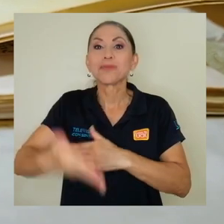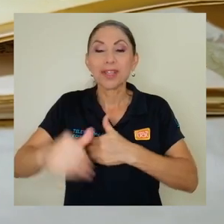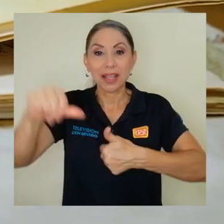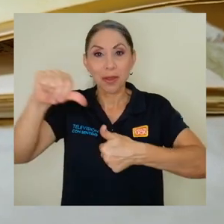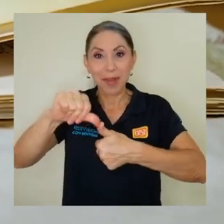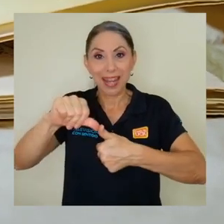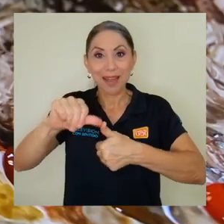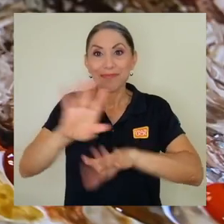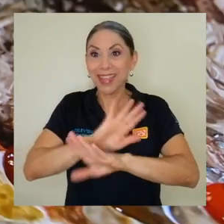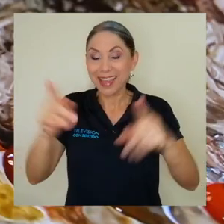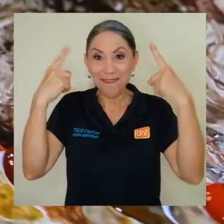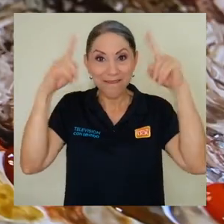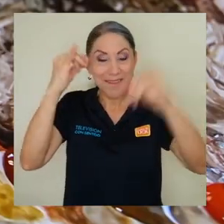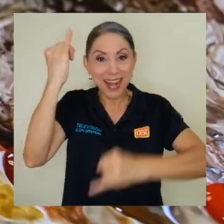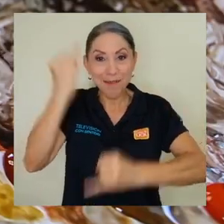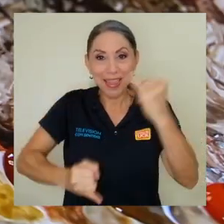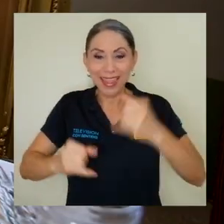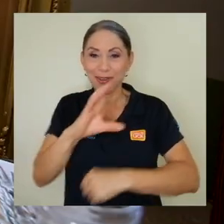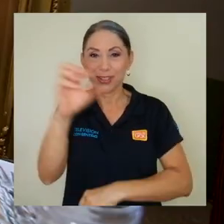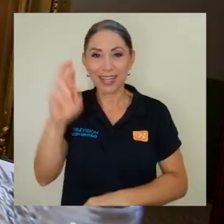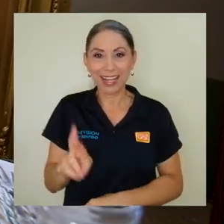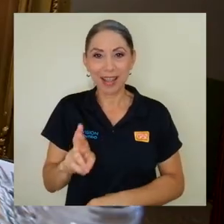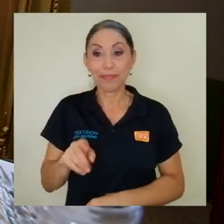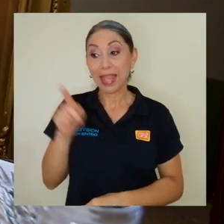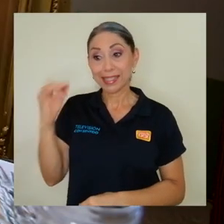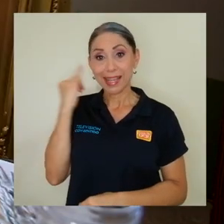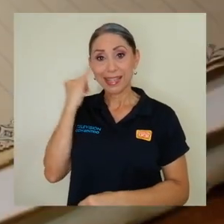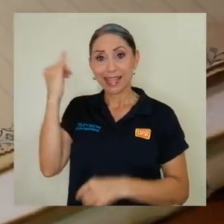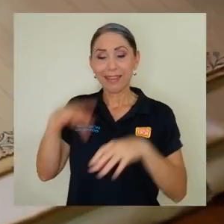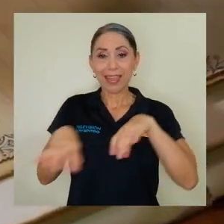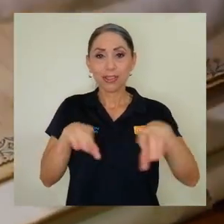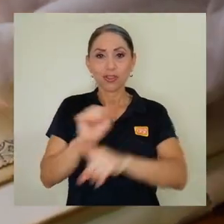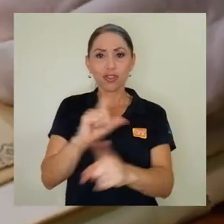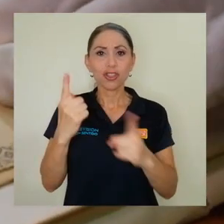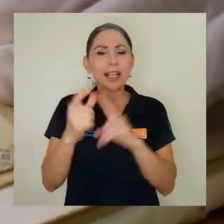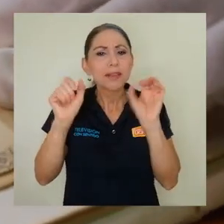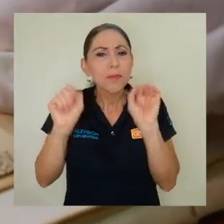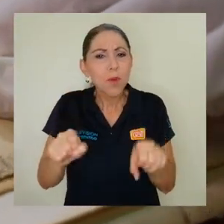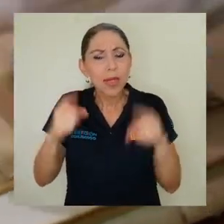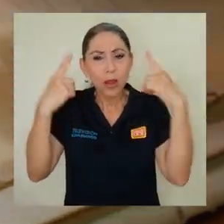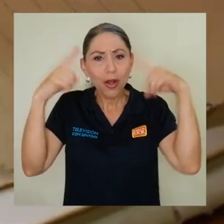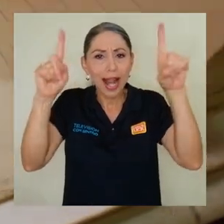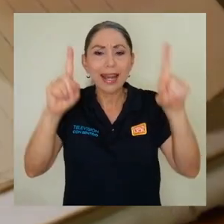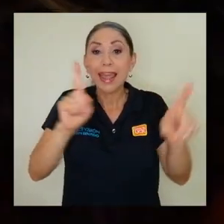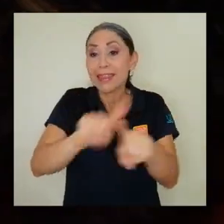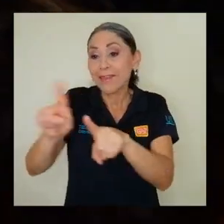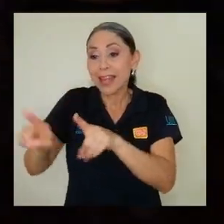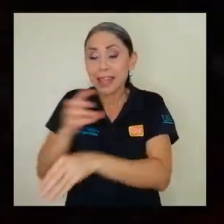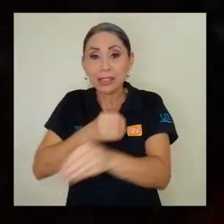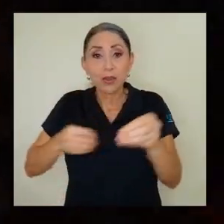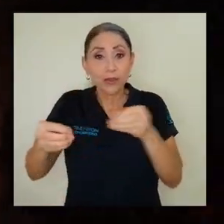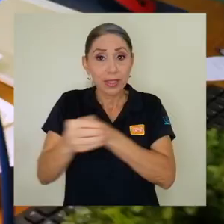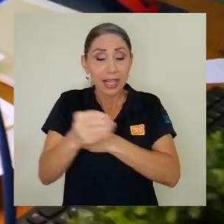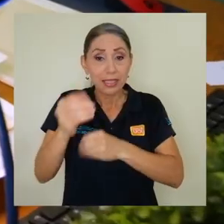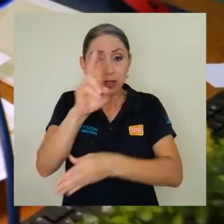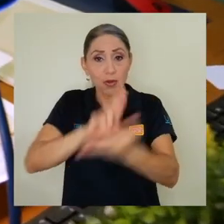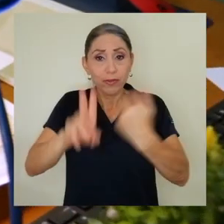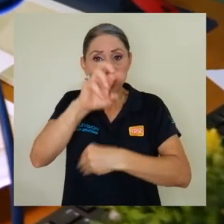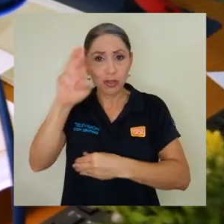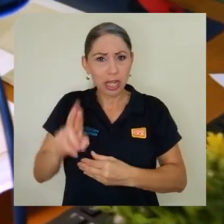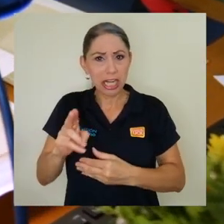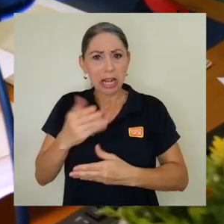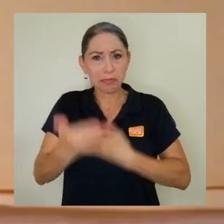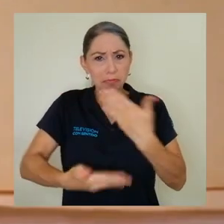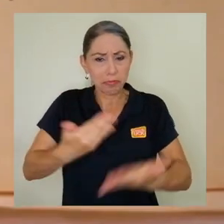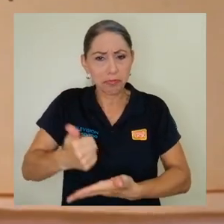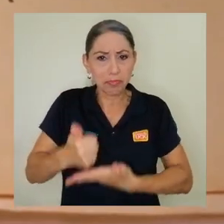aterrizamos en Costa Rica. Esta iniciativa de acción social es posible gracias a la cooperación entre varias instancias de la Universidad de Costa Rica